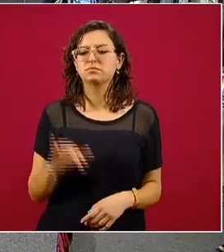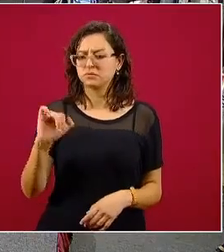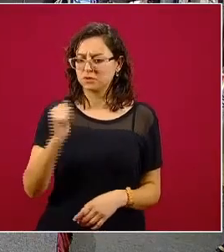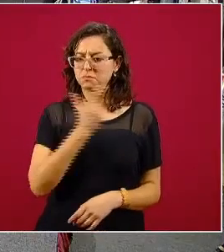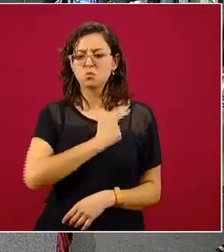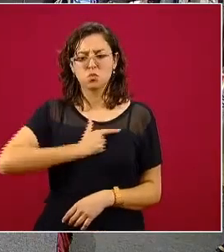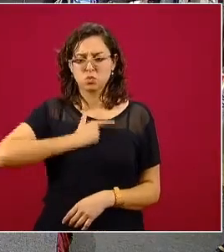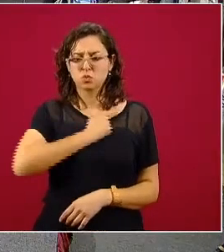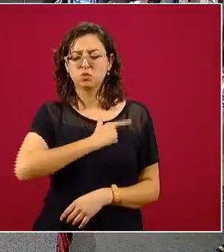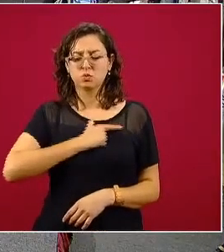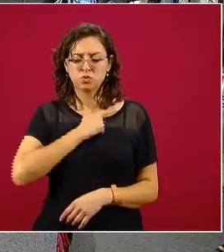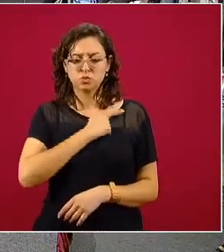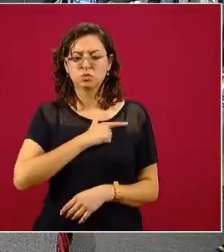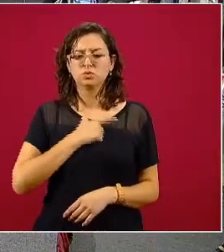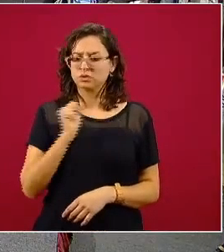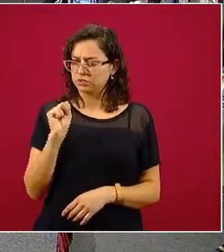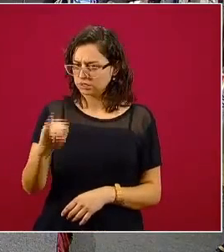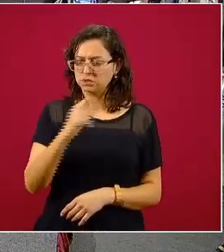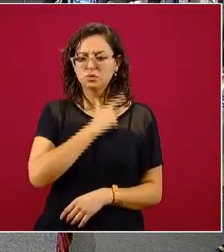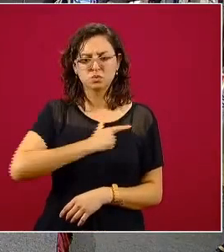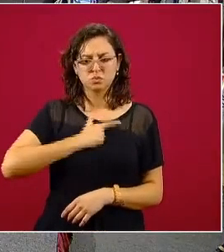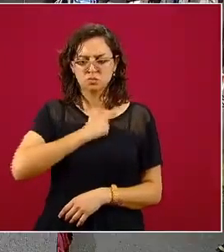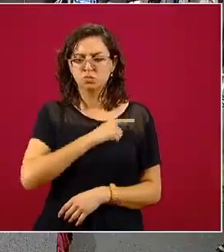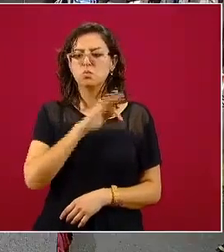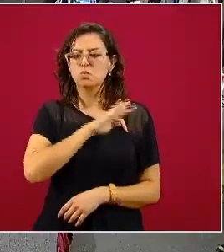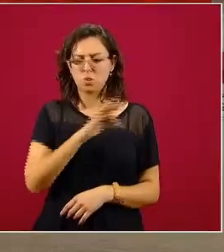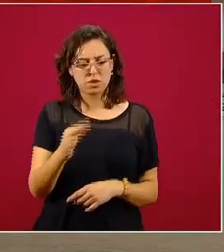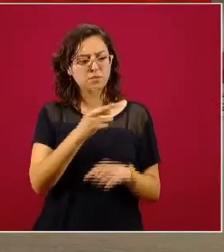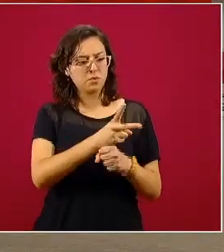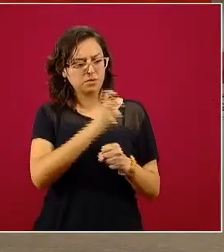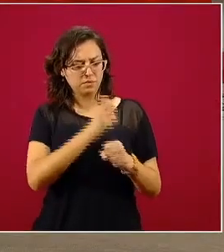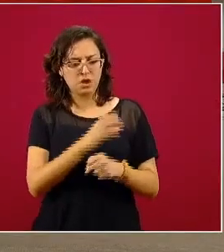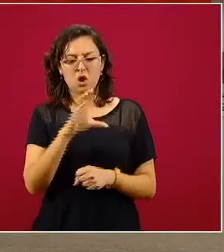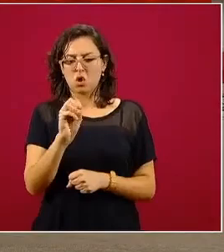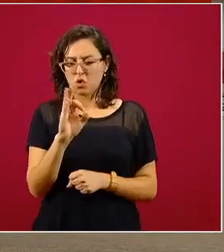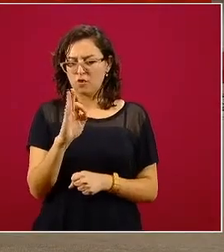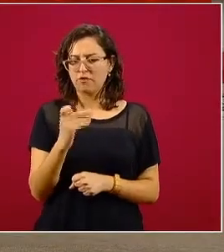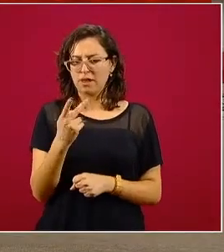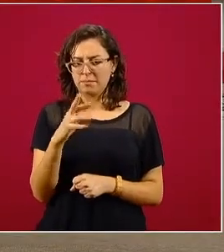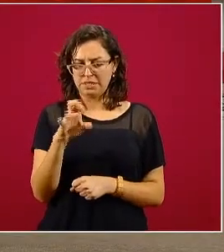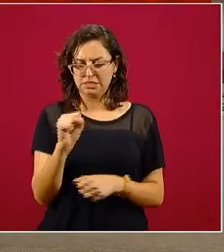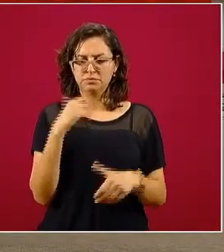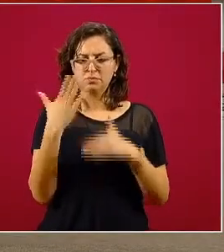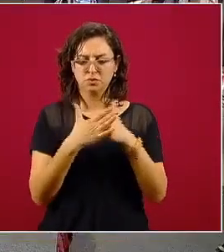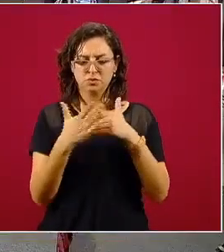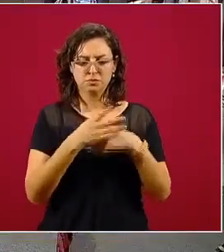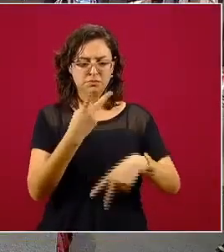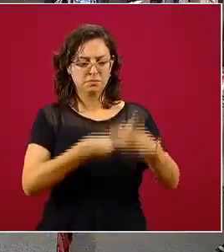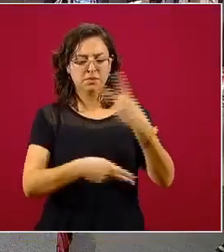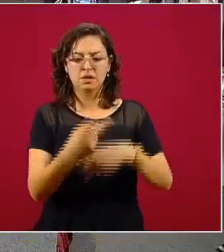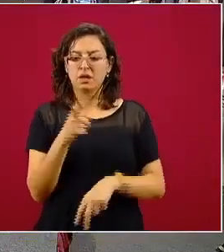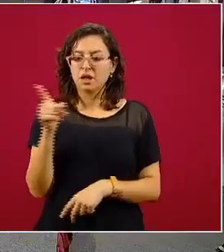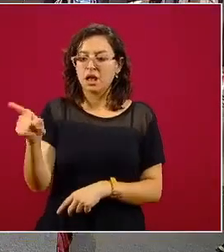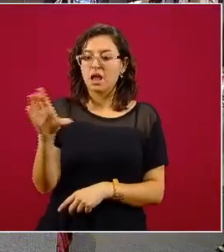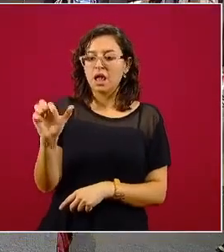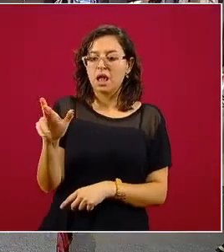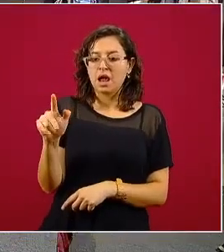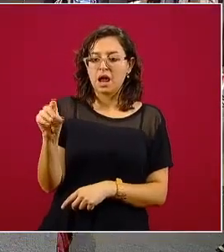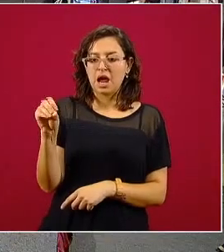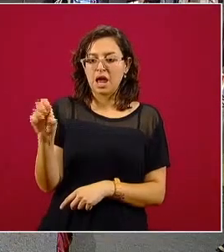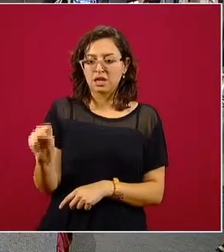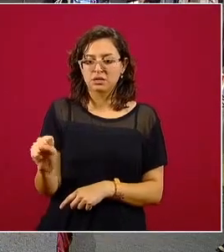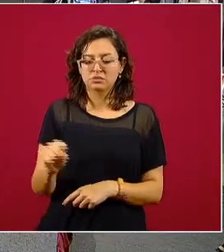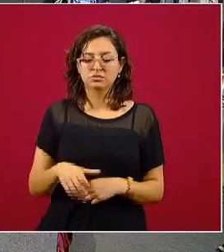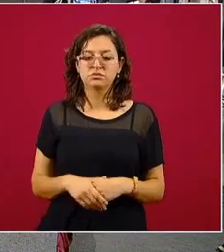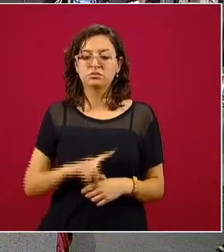mucho gusto. Con mucho gusto. Podemos invitar a las colegas de COFEPRIS. Muchas gracias. Carlos, por favor, y el